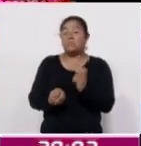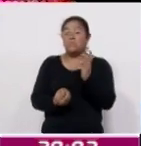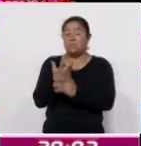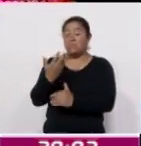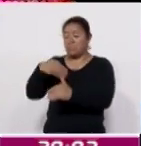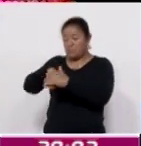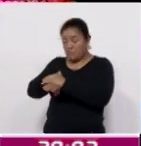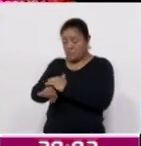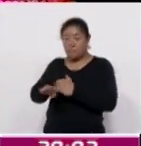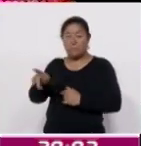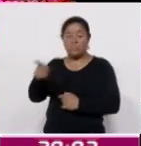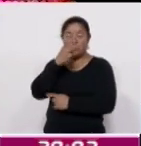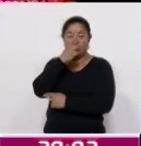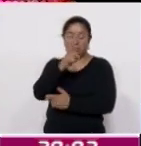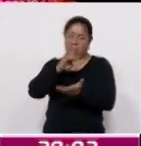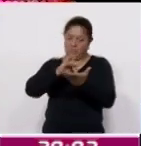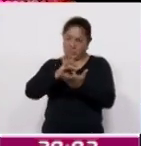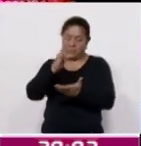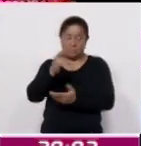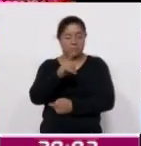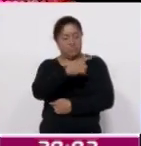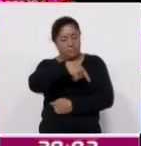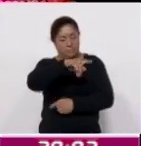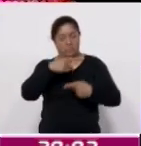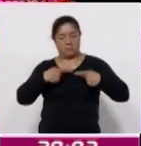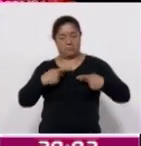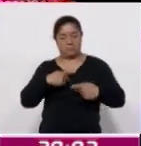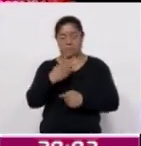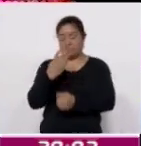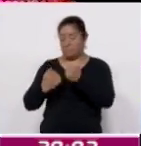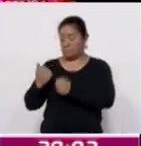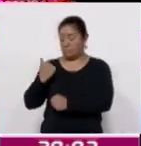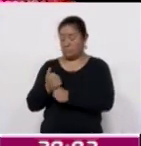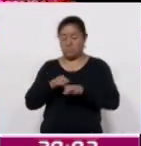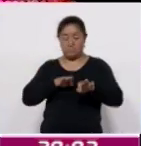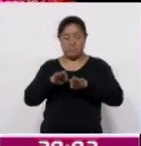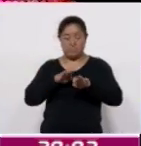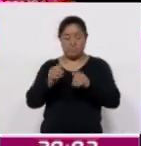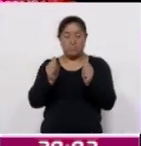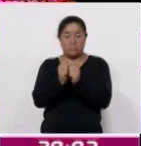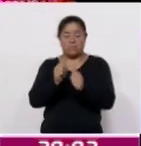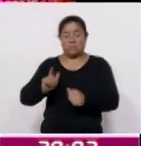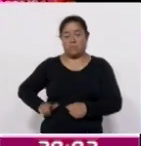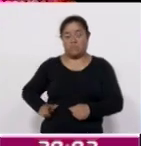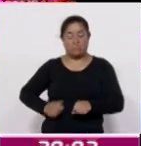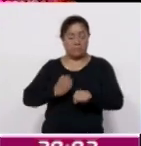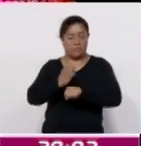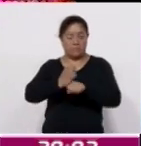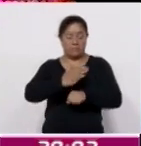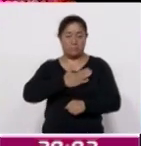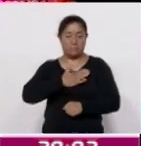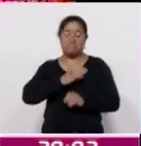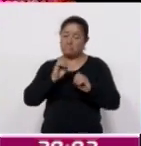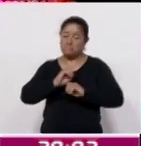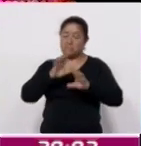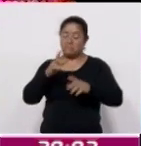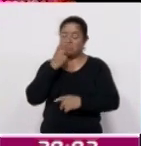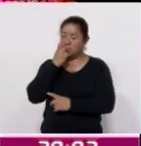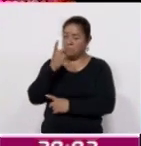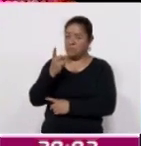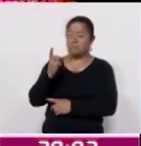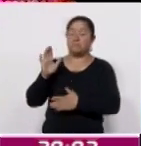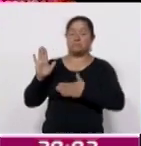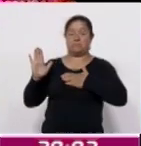agradeció el apoyo de los municipios que durante tres años trabajaron con el gobierno estatal y por supuesto reiteró su compromiso